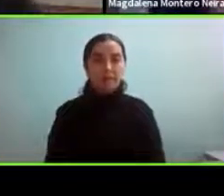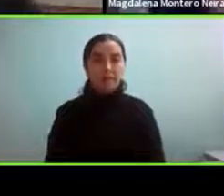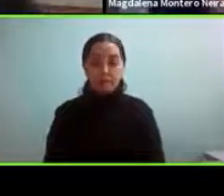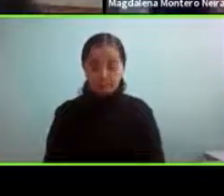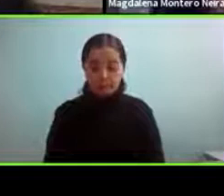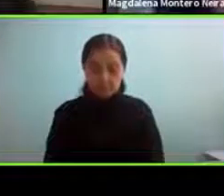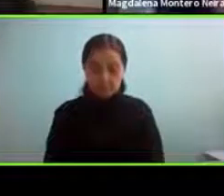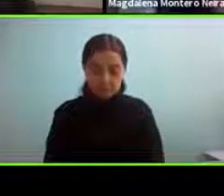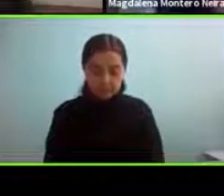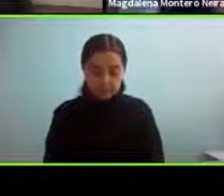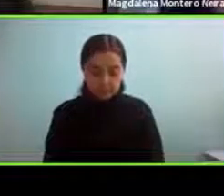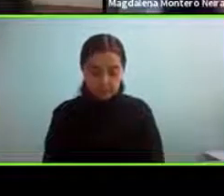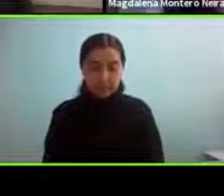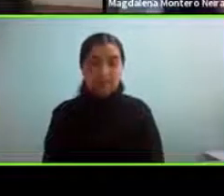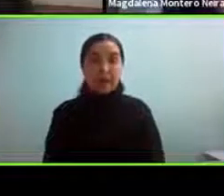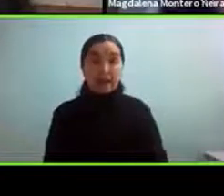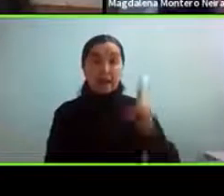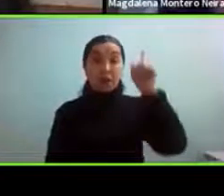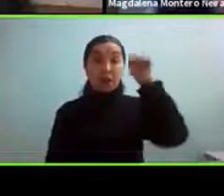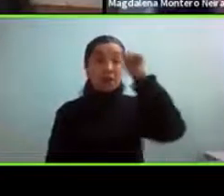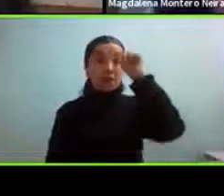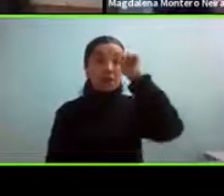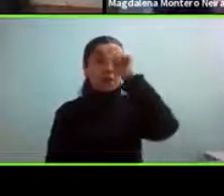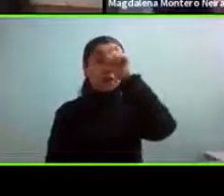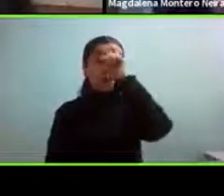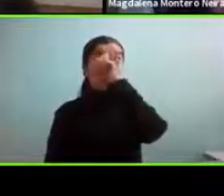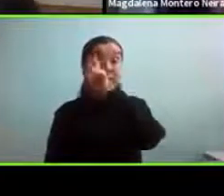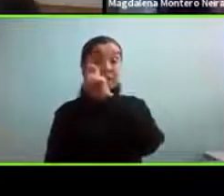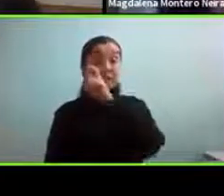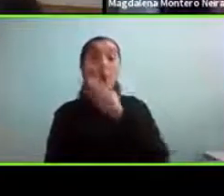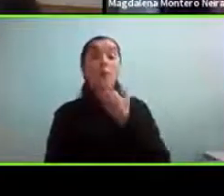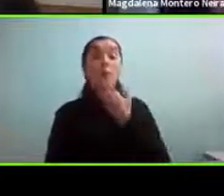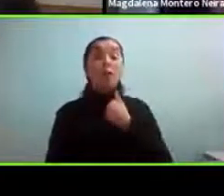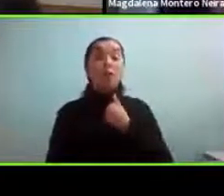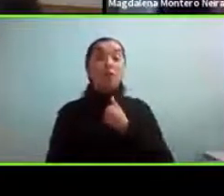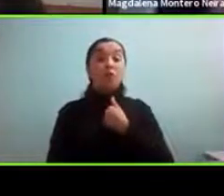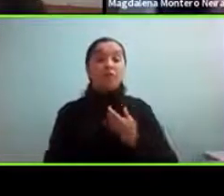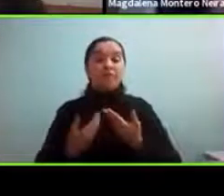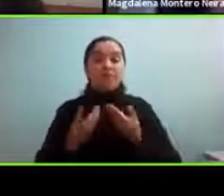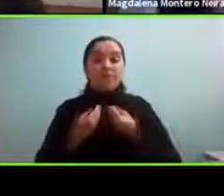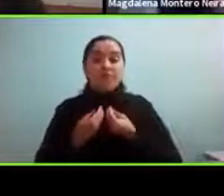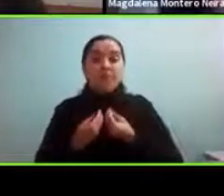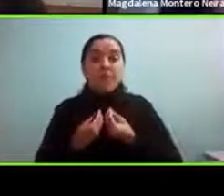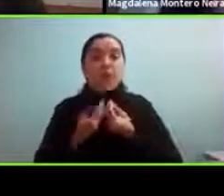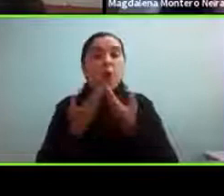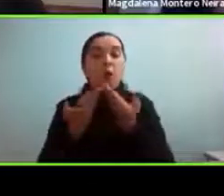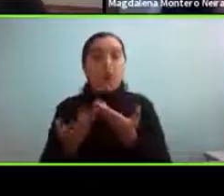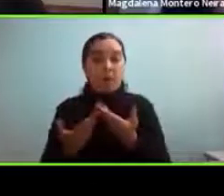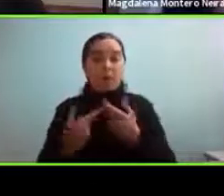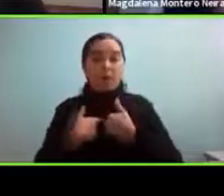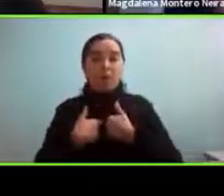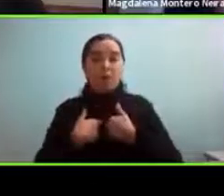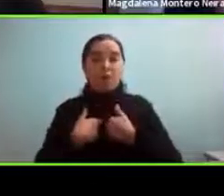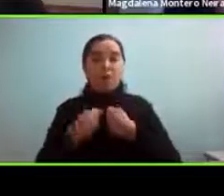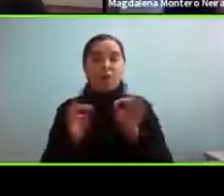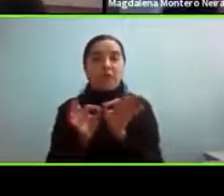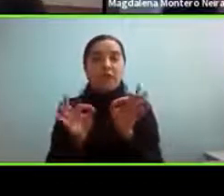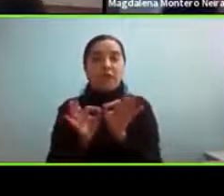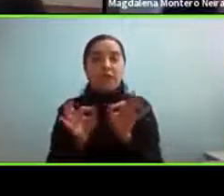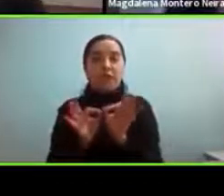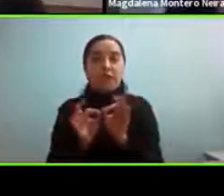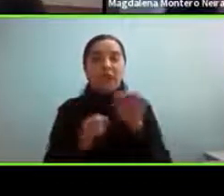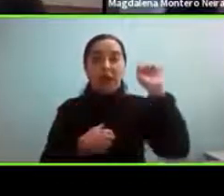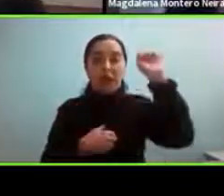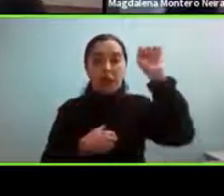sí o sea lo complejo es que ahí cuando uno comparte la condición tiene que explicar muchas